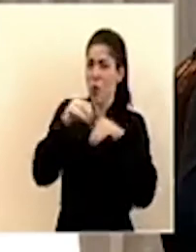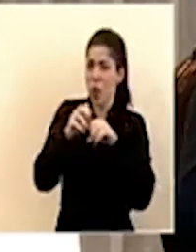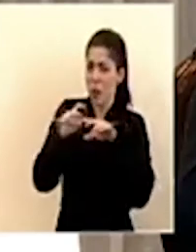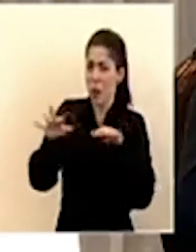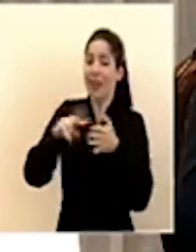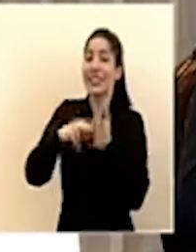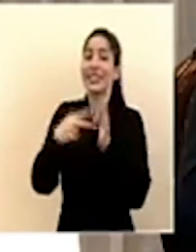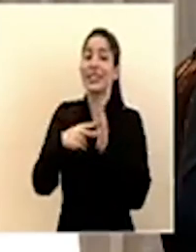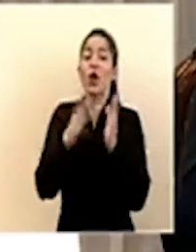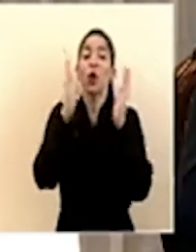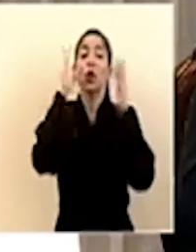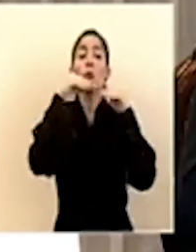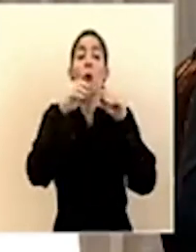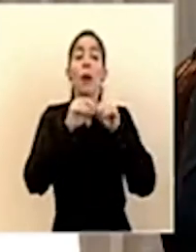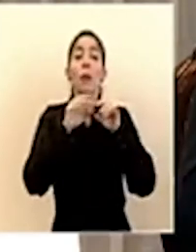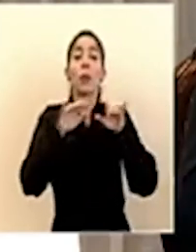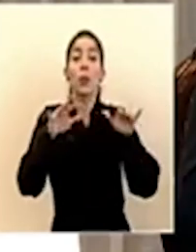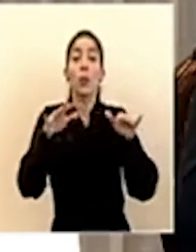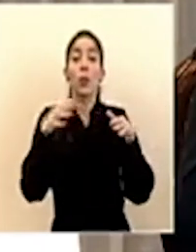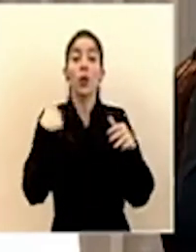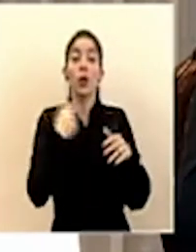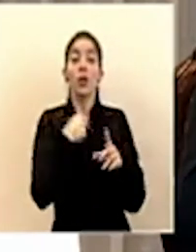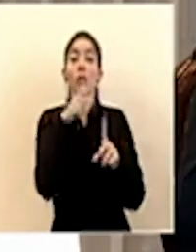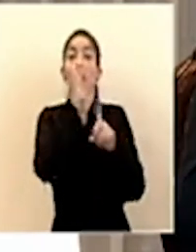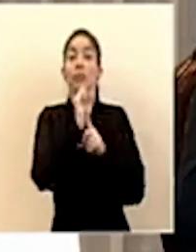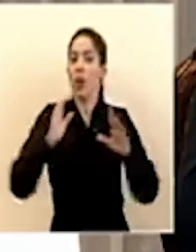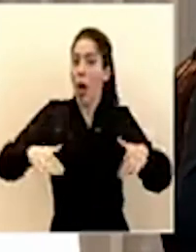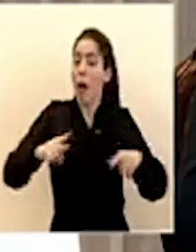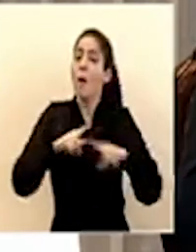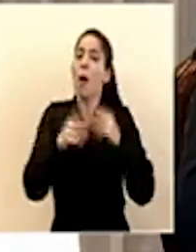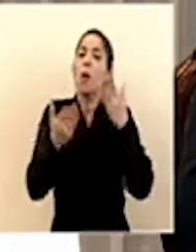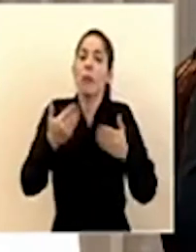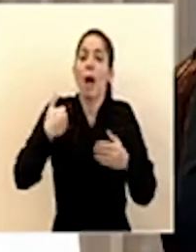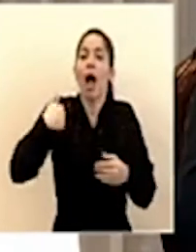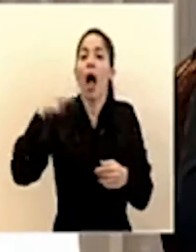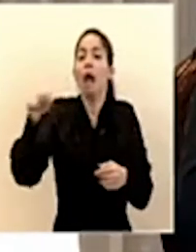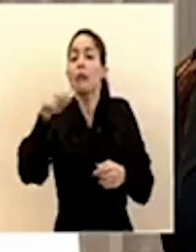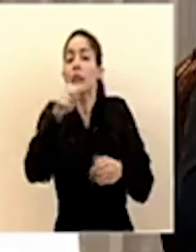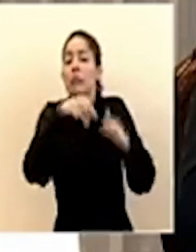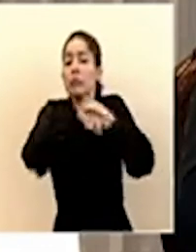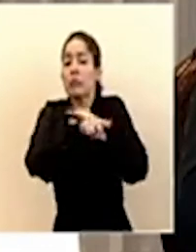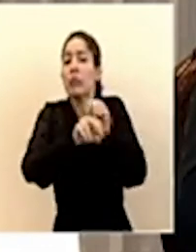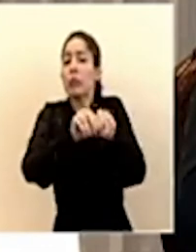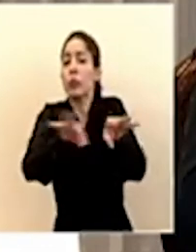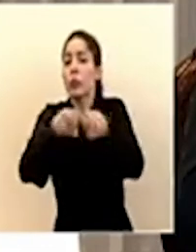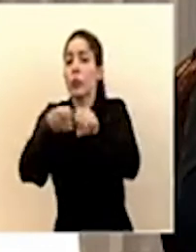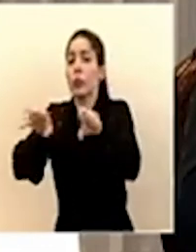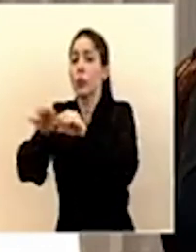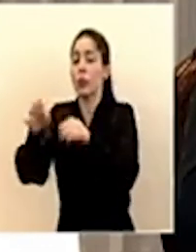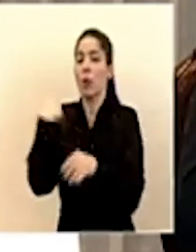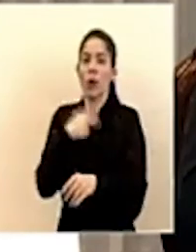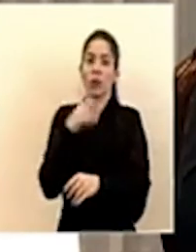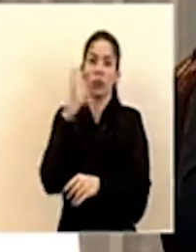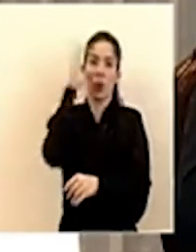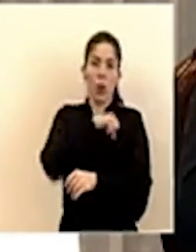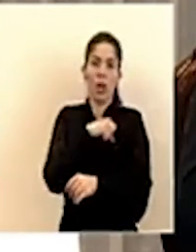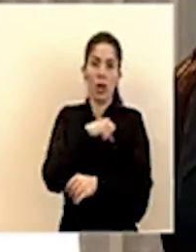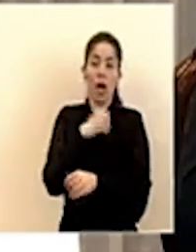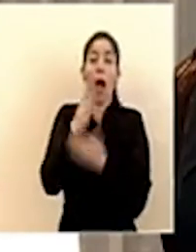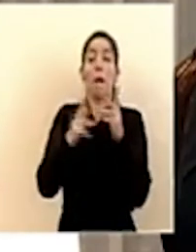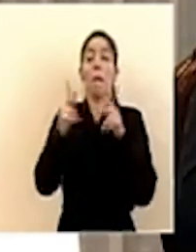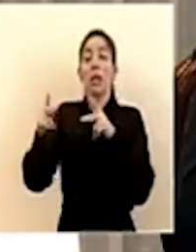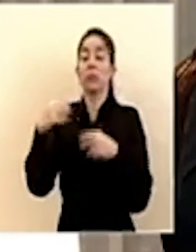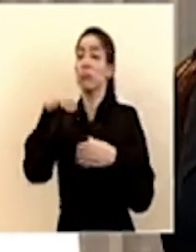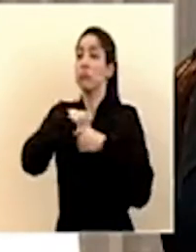es que no hay transmisión comunitaria detectada pero sí puede haber transmisión que no hemos detectado por esas condiciones porque hay personas que no tienen